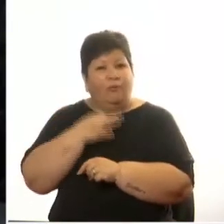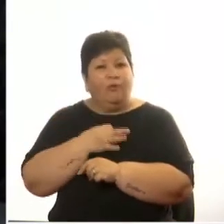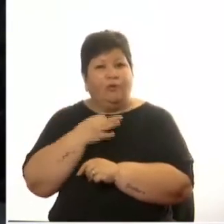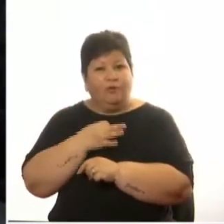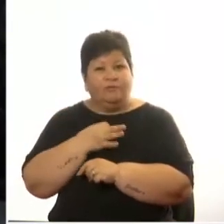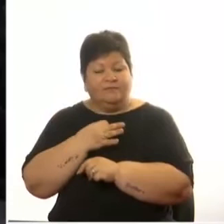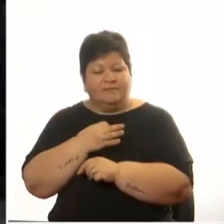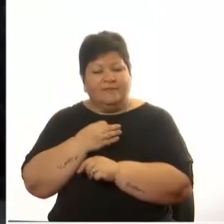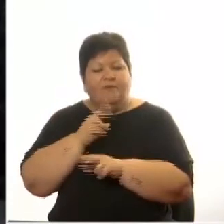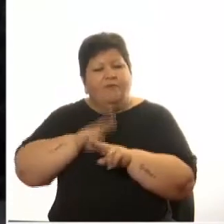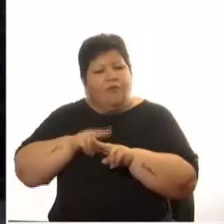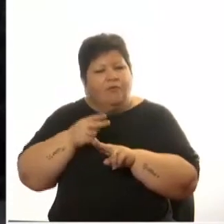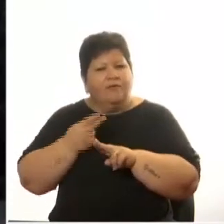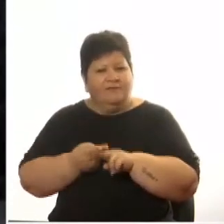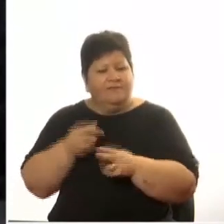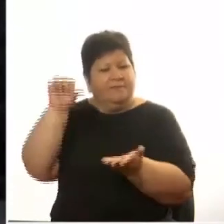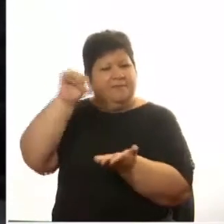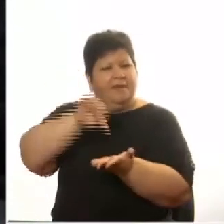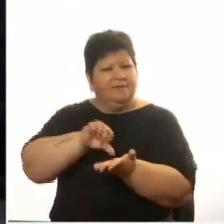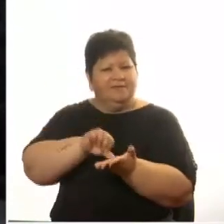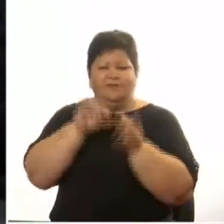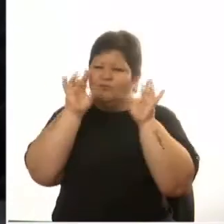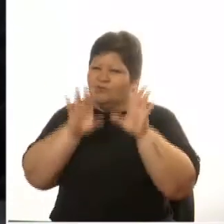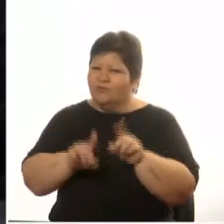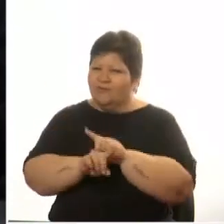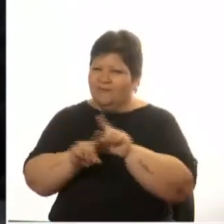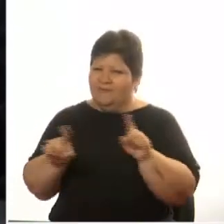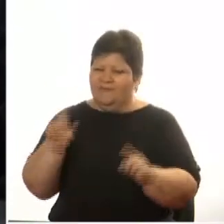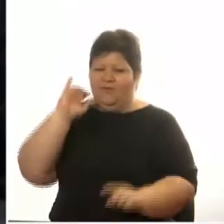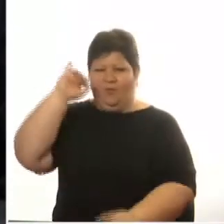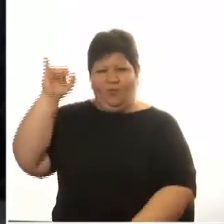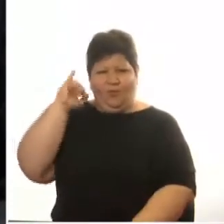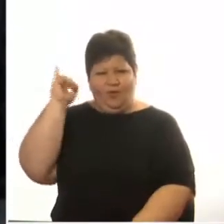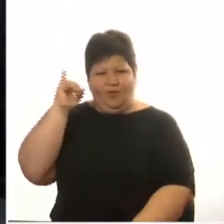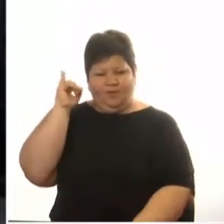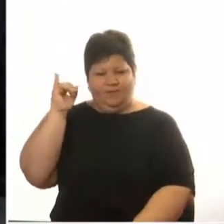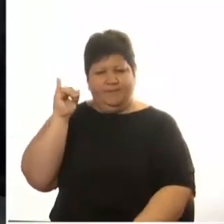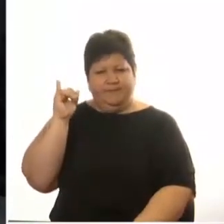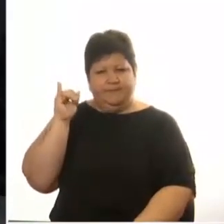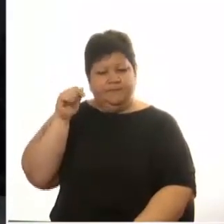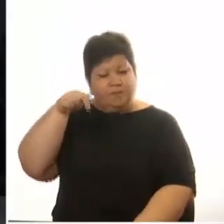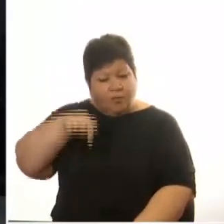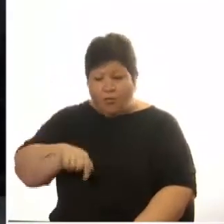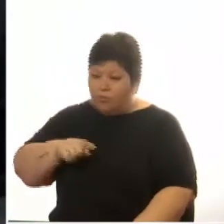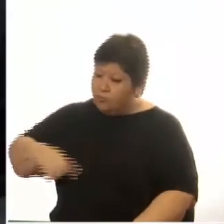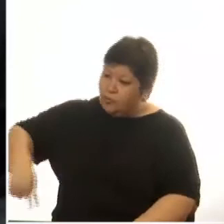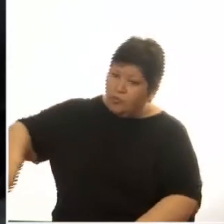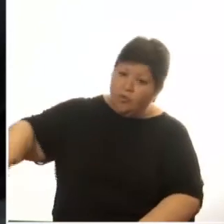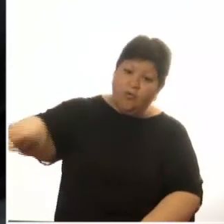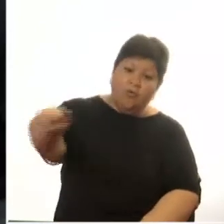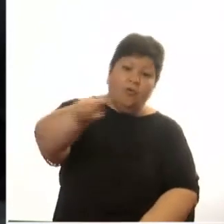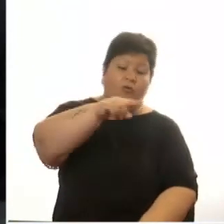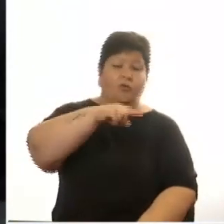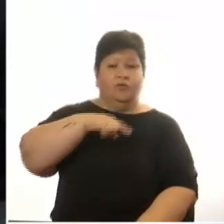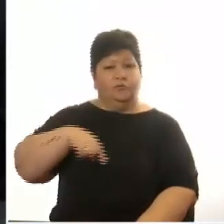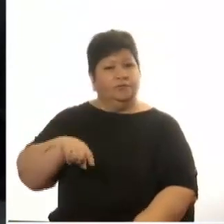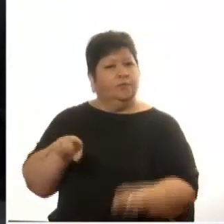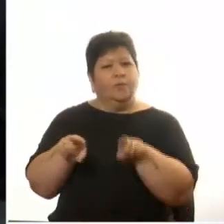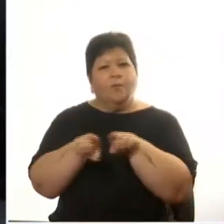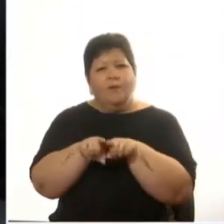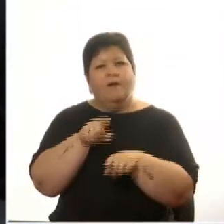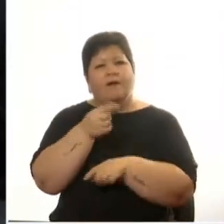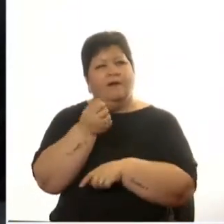seremos un pueblo y no solo judíos hoy todos volvemos a ser Ana Frank